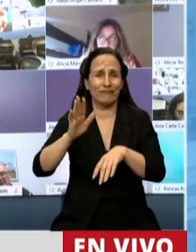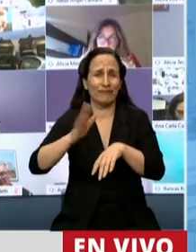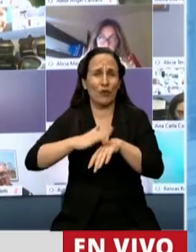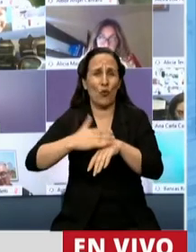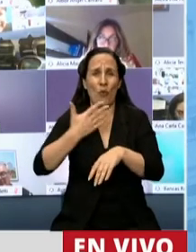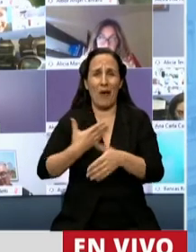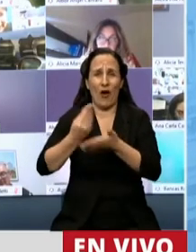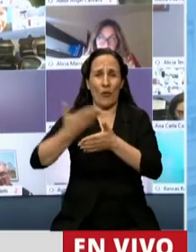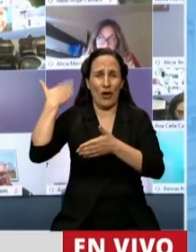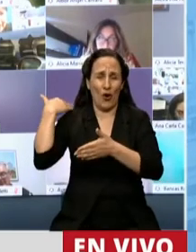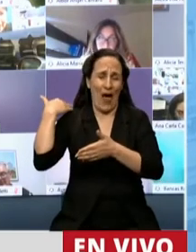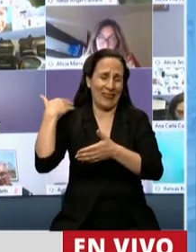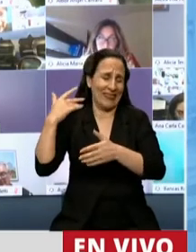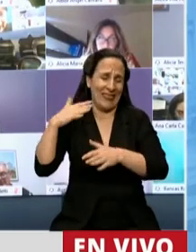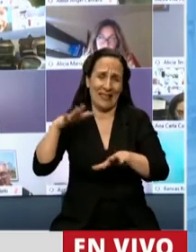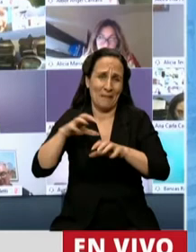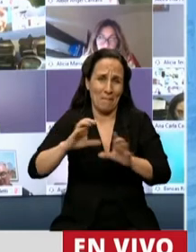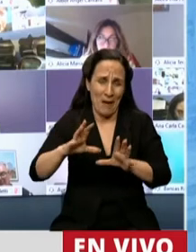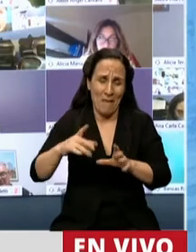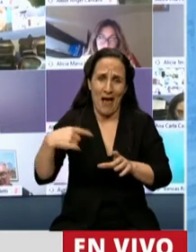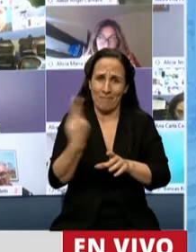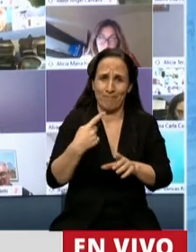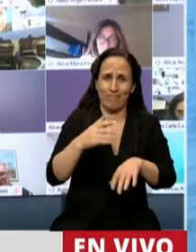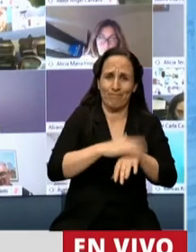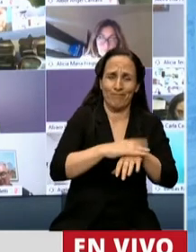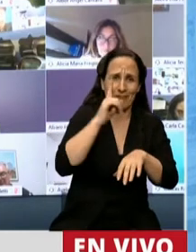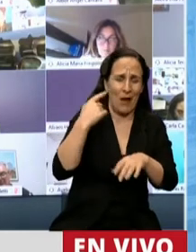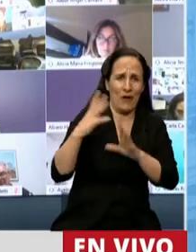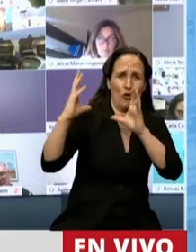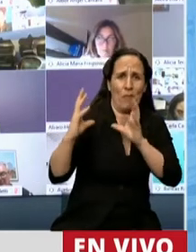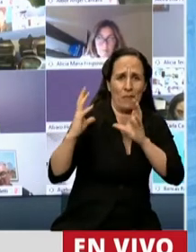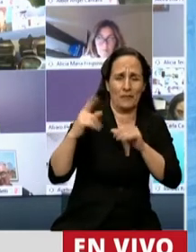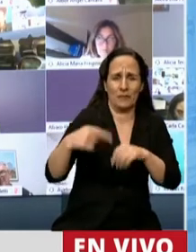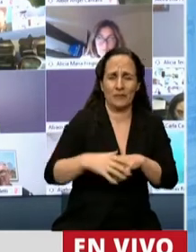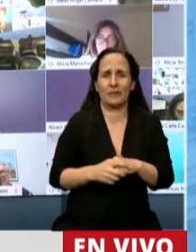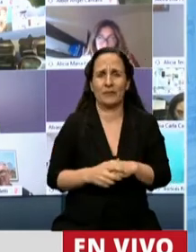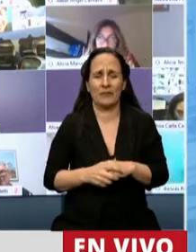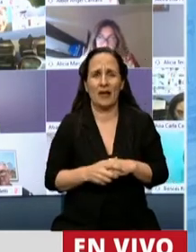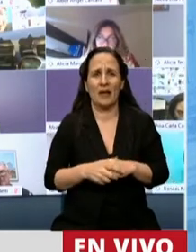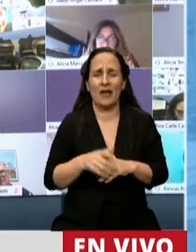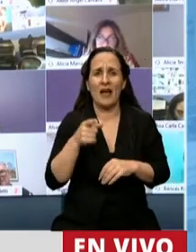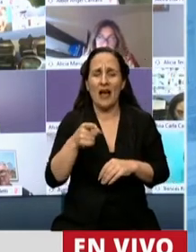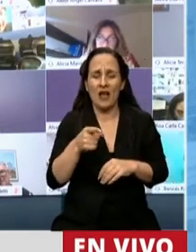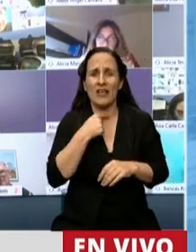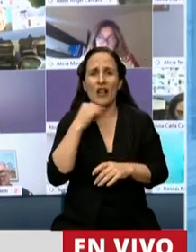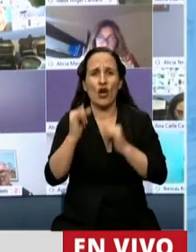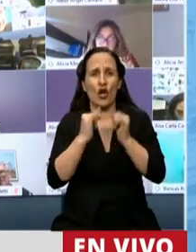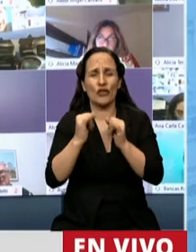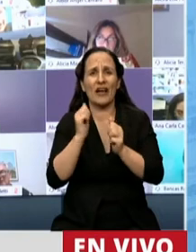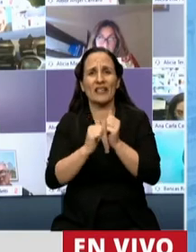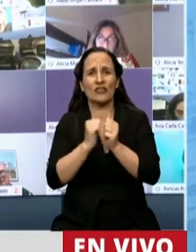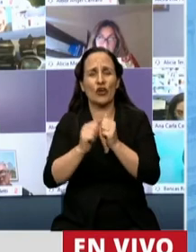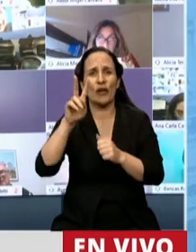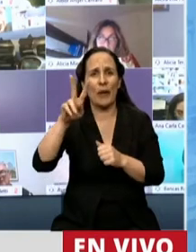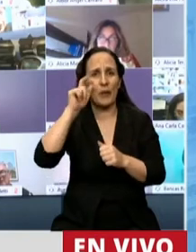nos dejaron y del país que nos dejaron somos nosotros, nuestro presidente Alberto Fernández. ¿A ustedes? Yo quería contar la historia de